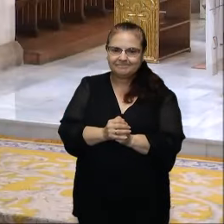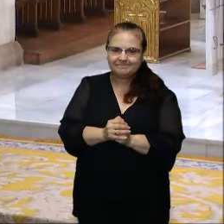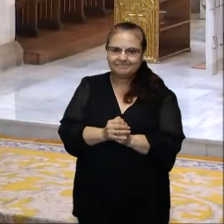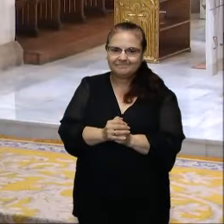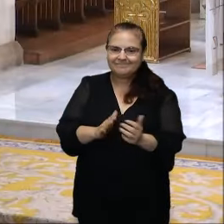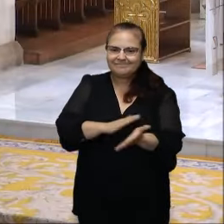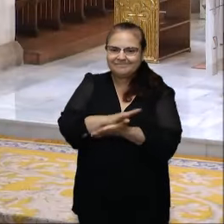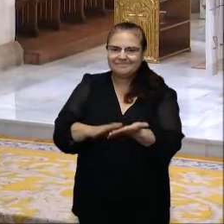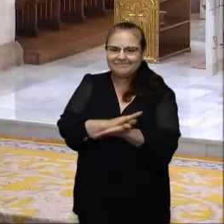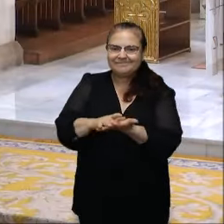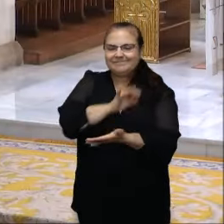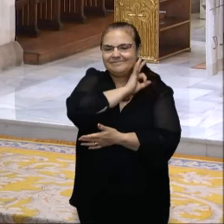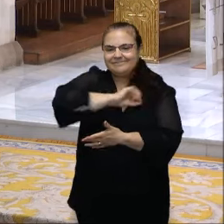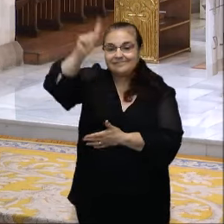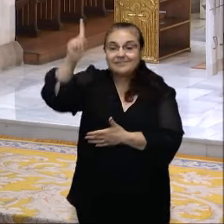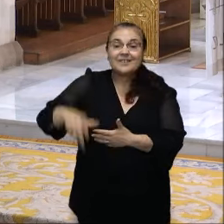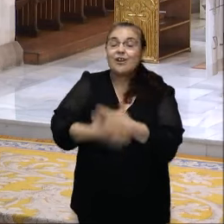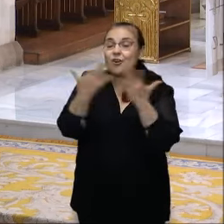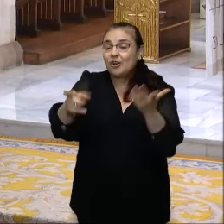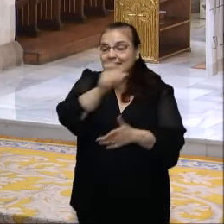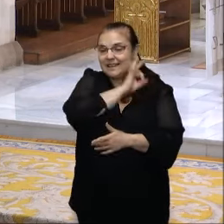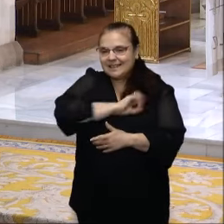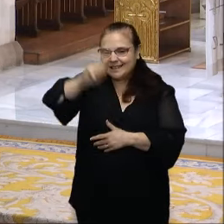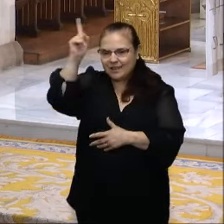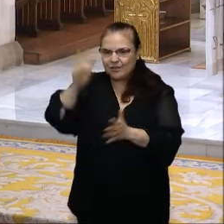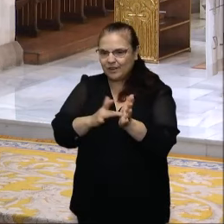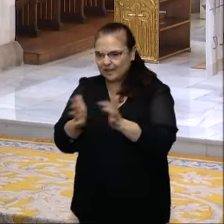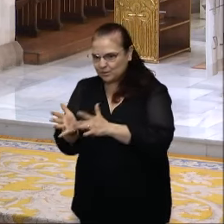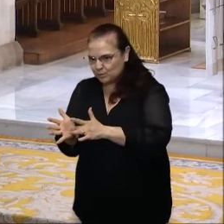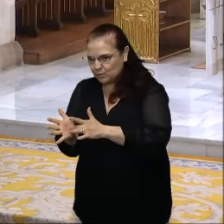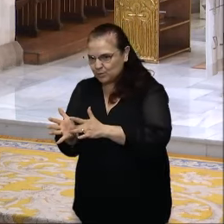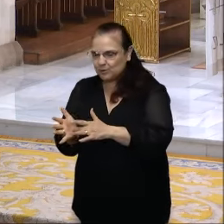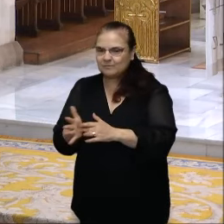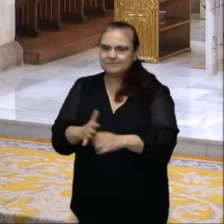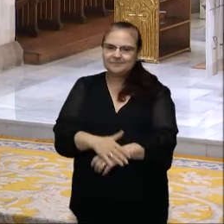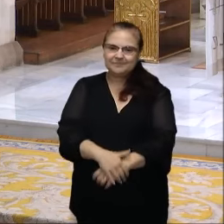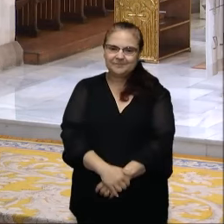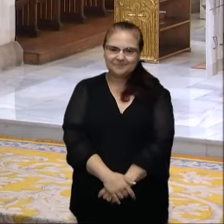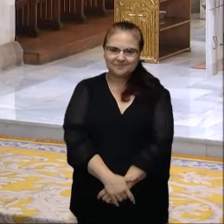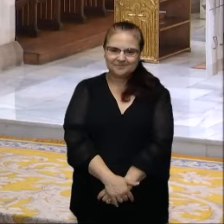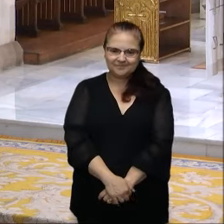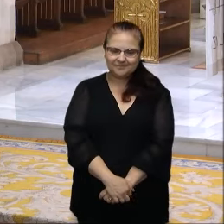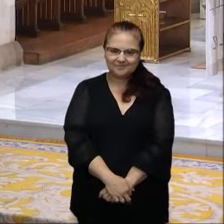Palabra del Señor. Palabra del Señor. Jesús.